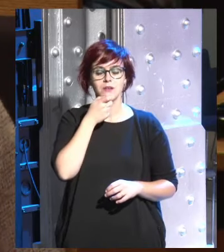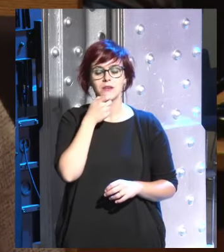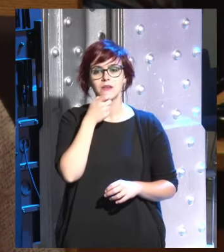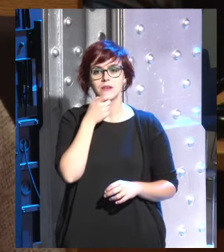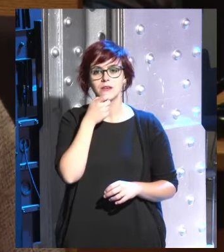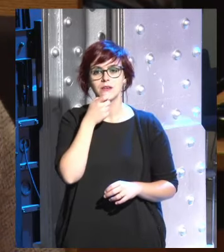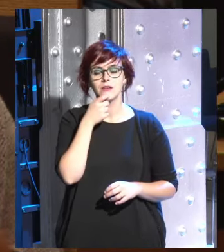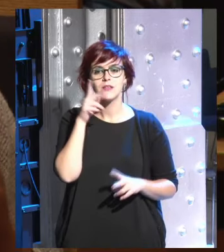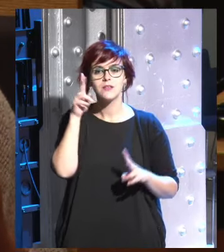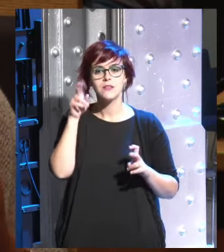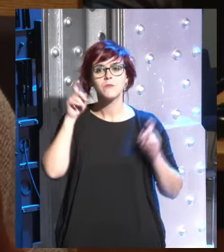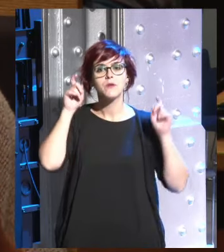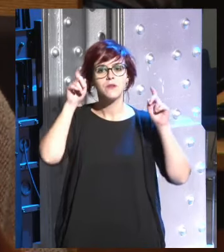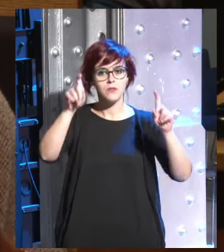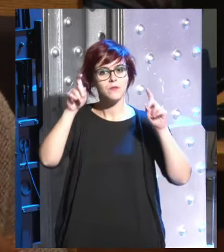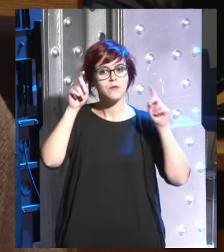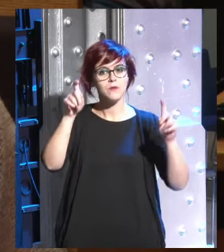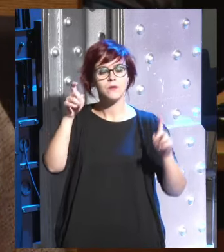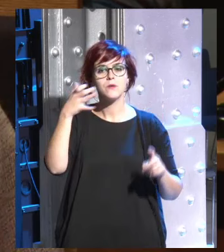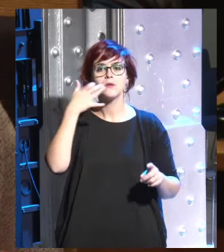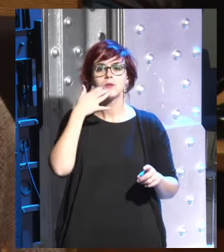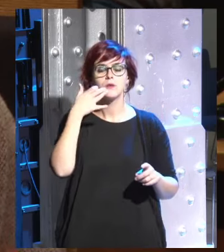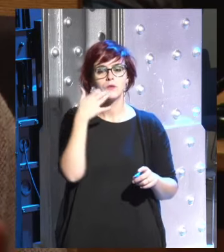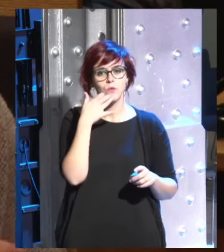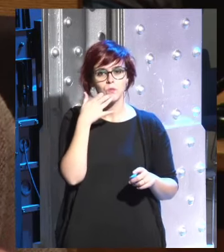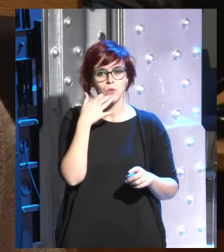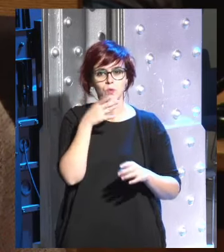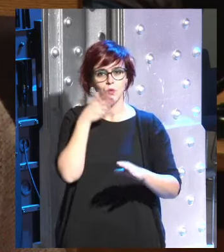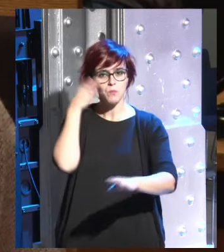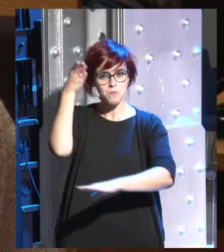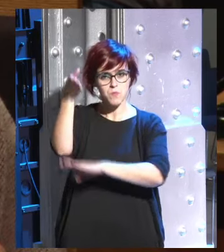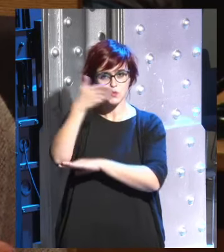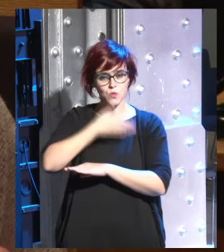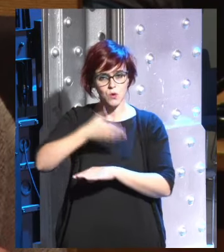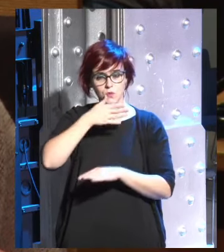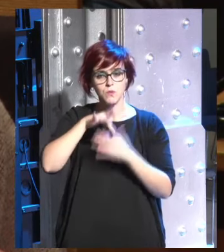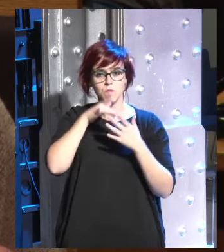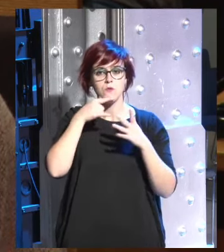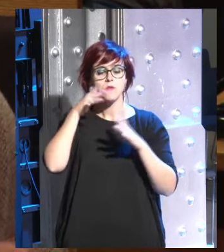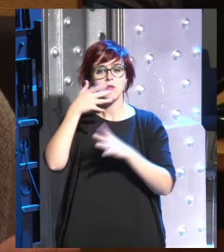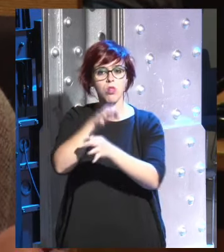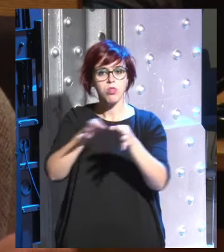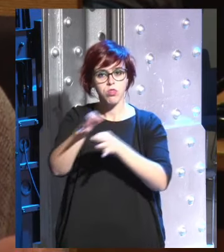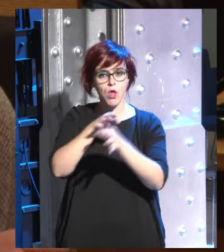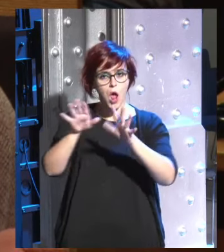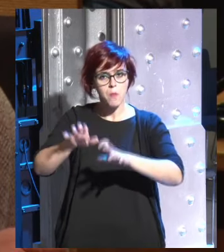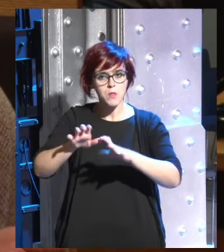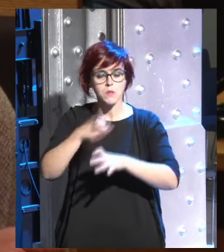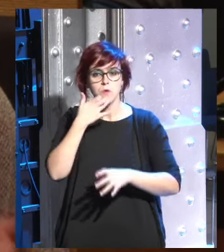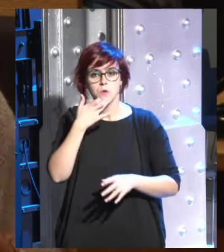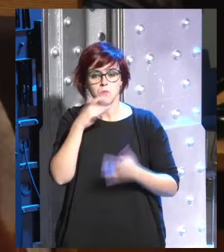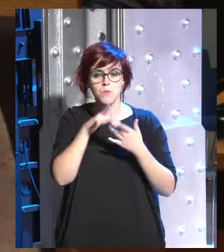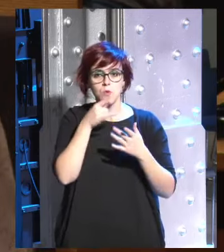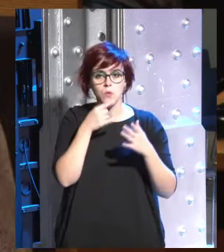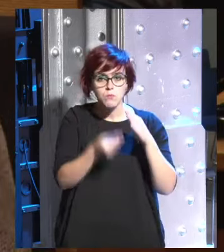esto también es sobre educación por ejemplo vas al colegio y aprendes lo que es una célula y si quieres